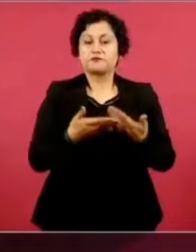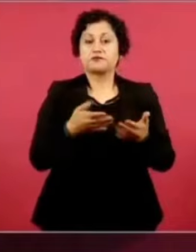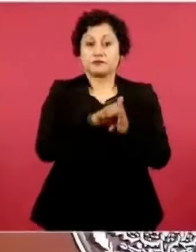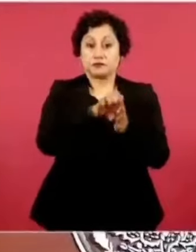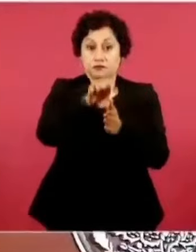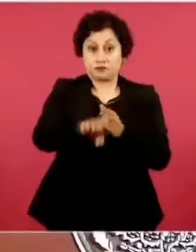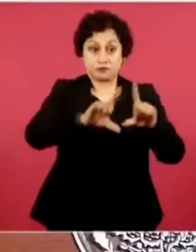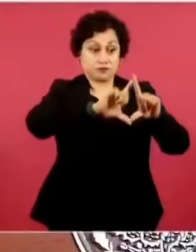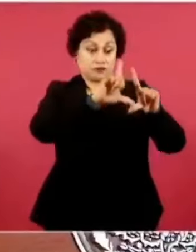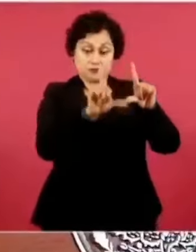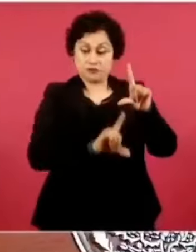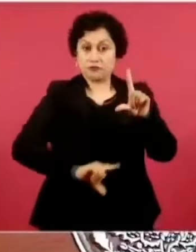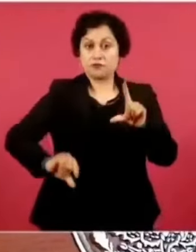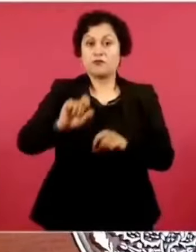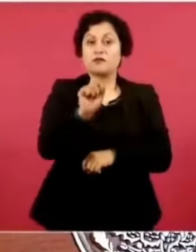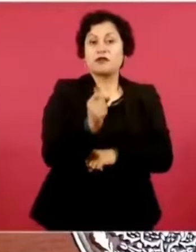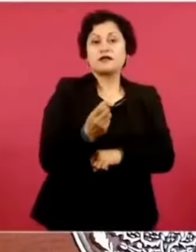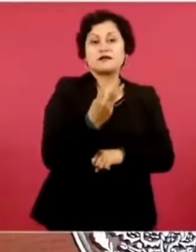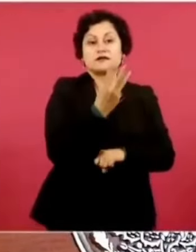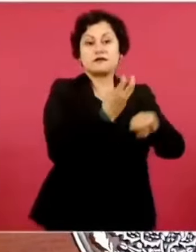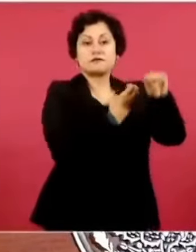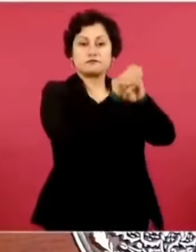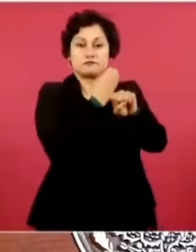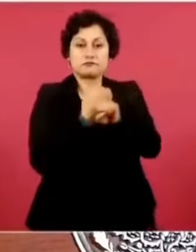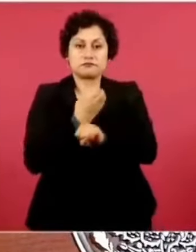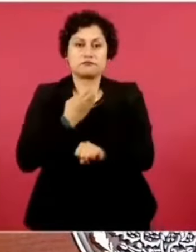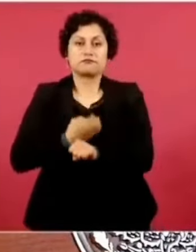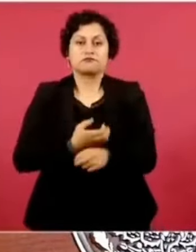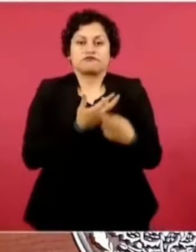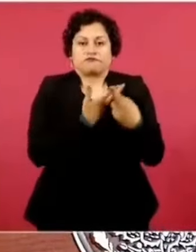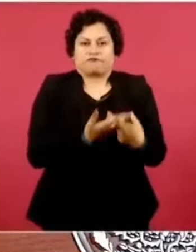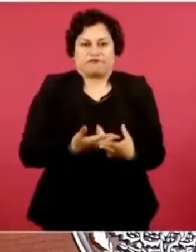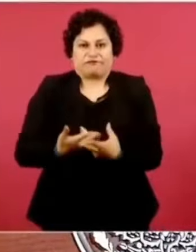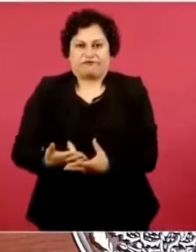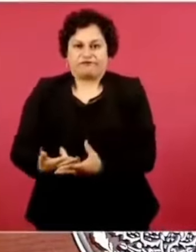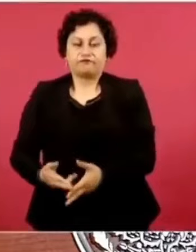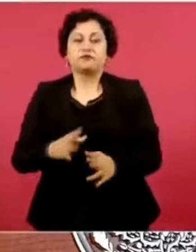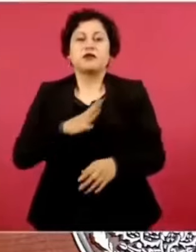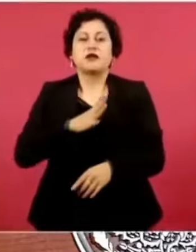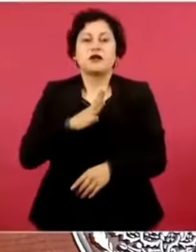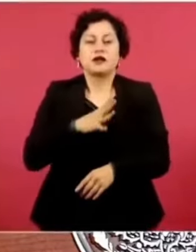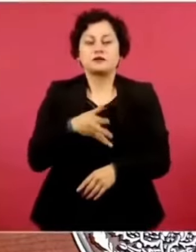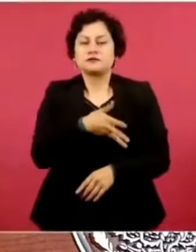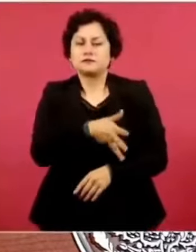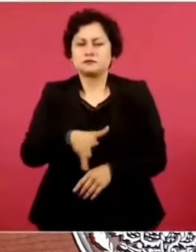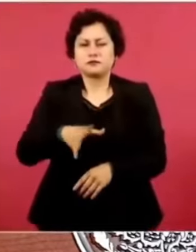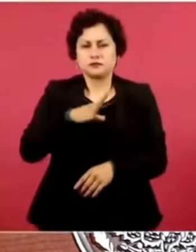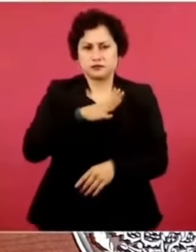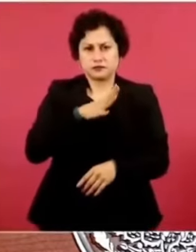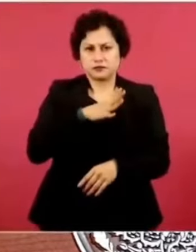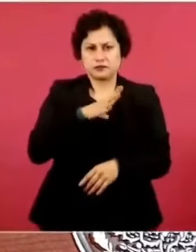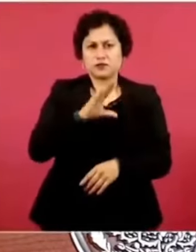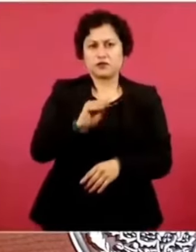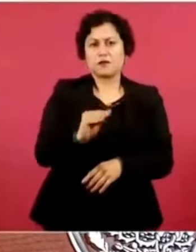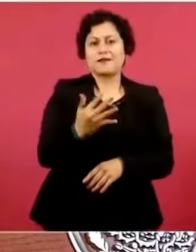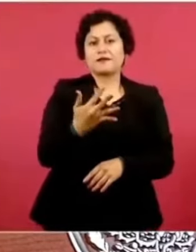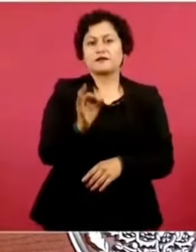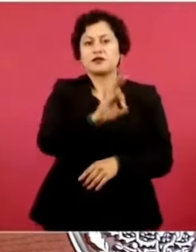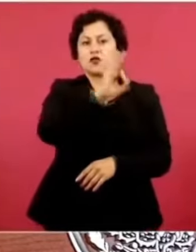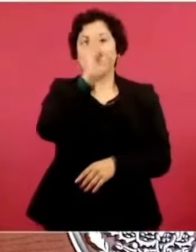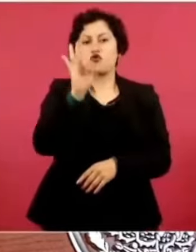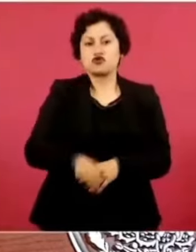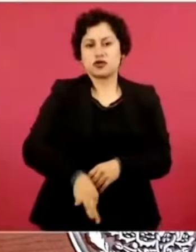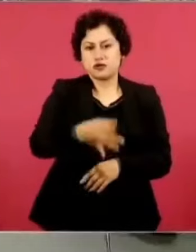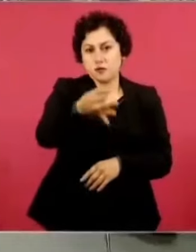como nunca. Tenemos un promedio de más de 95 por ciento de